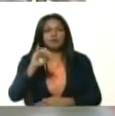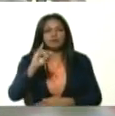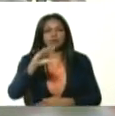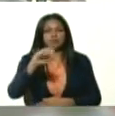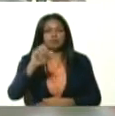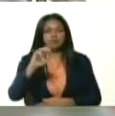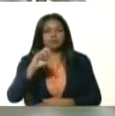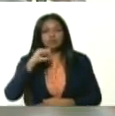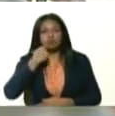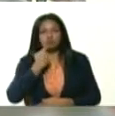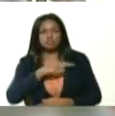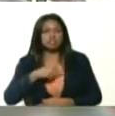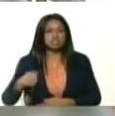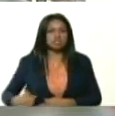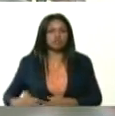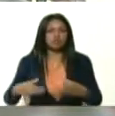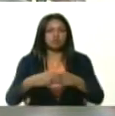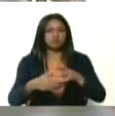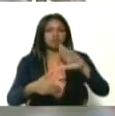Rusia, China,